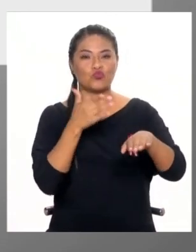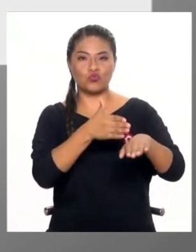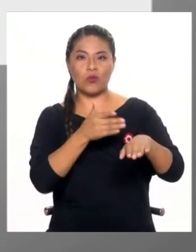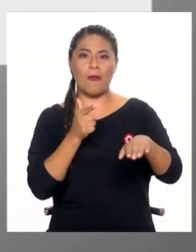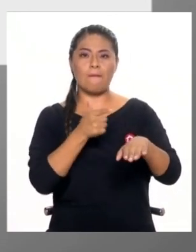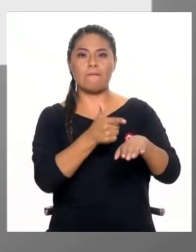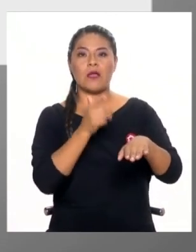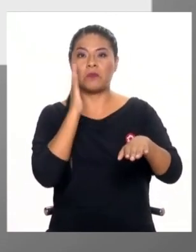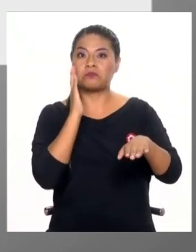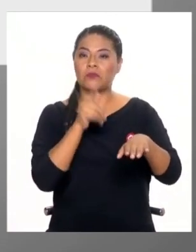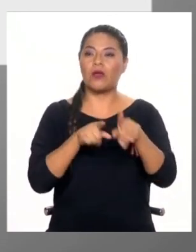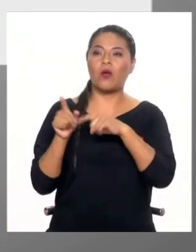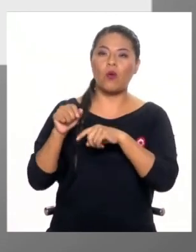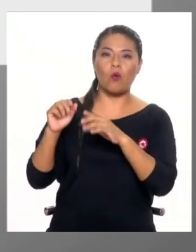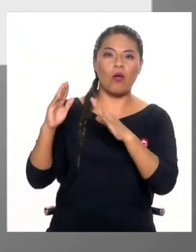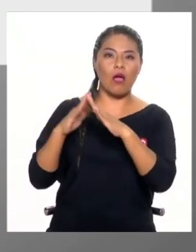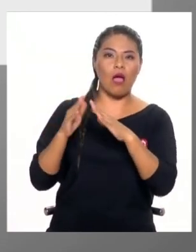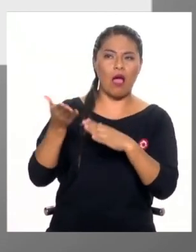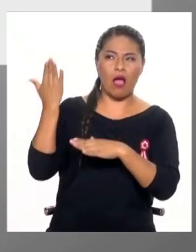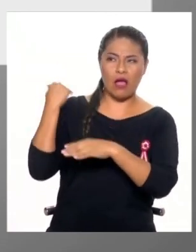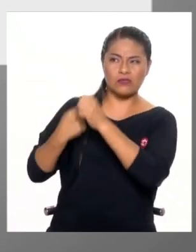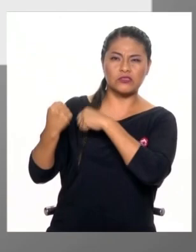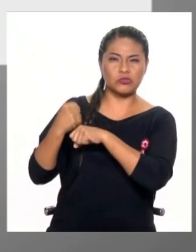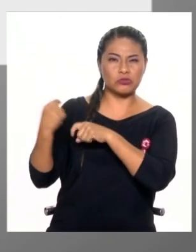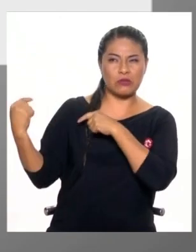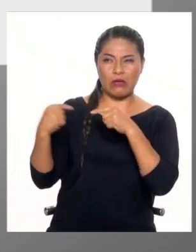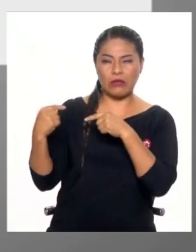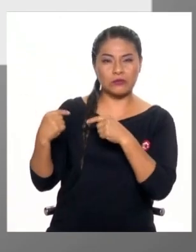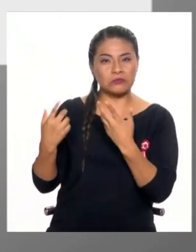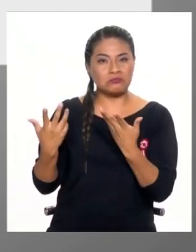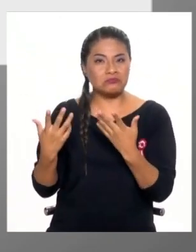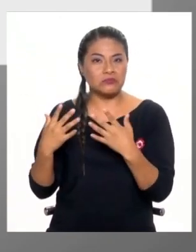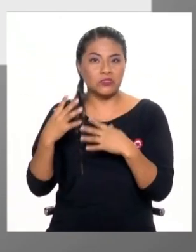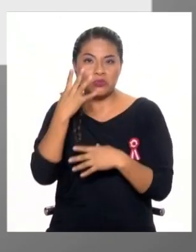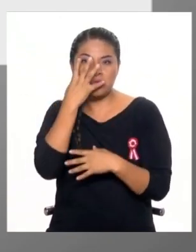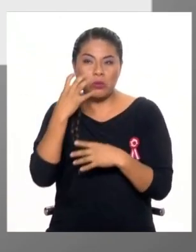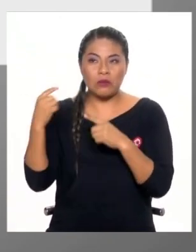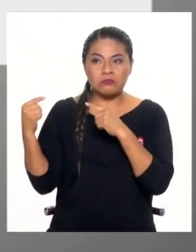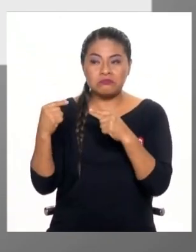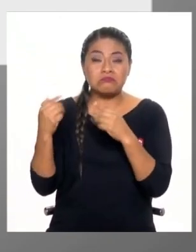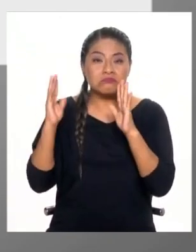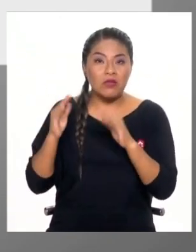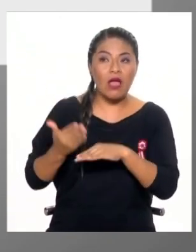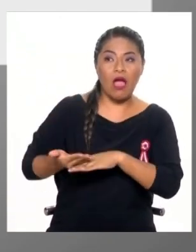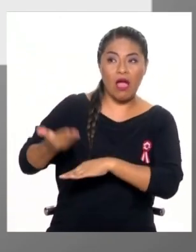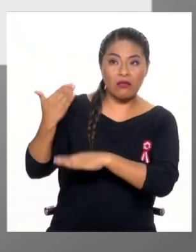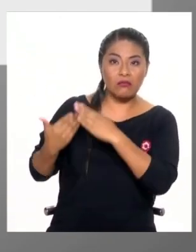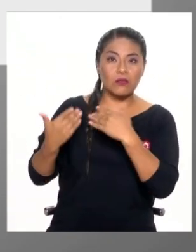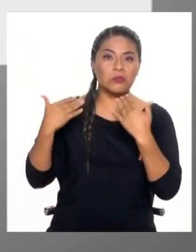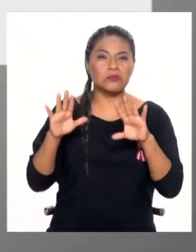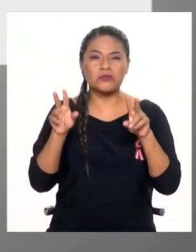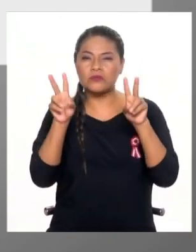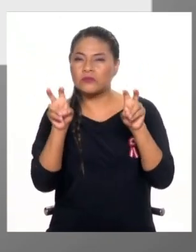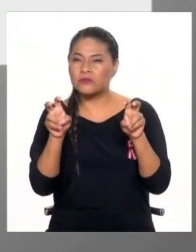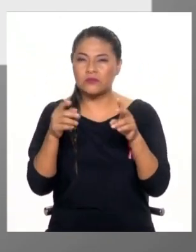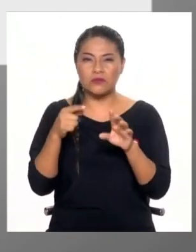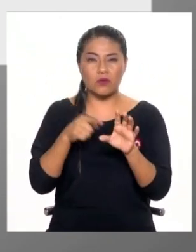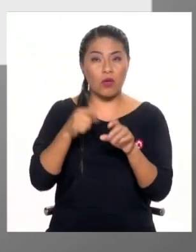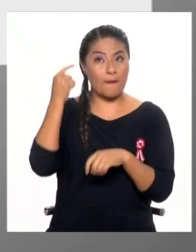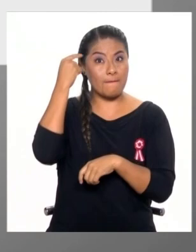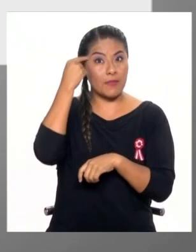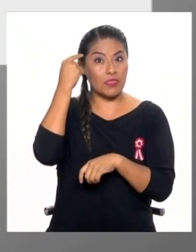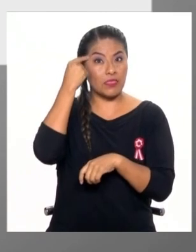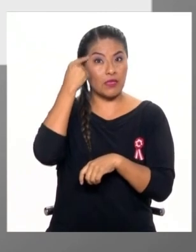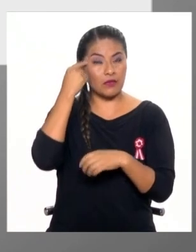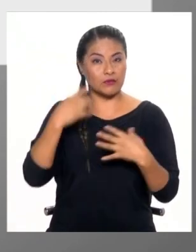tenía un problema previo años atrás. Bueno, esto es un caso curioso porque nos habla obviamente también de temas que pueden estar vinculados con salud mental. Hoy se ha